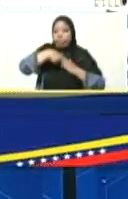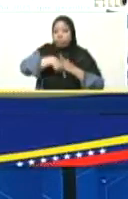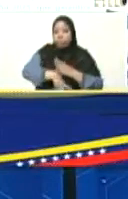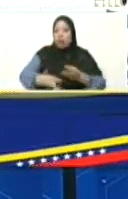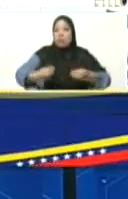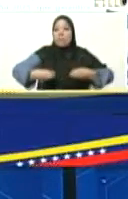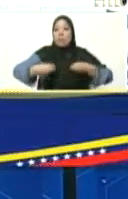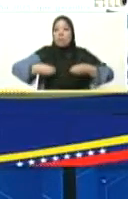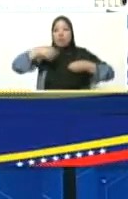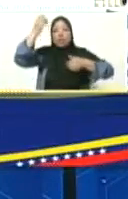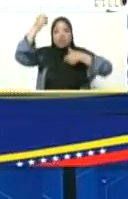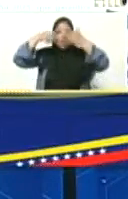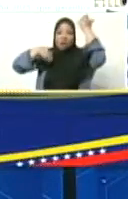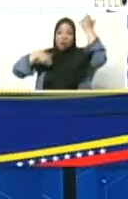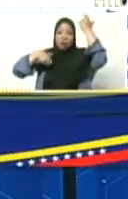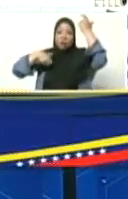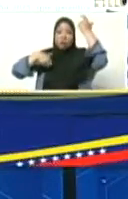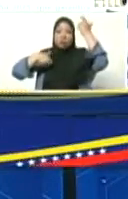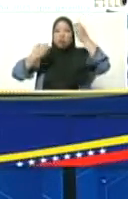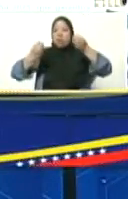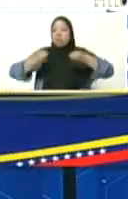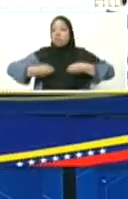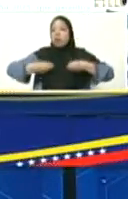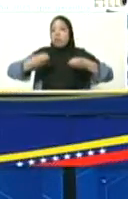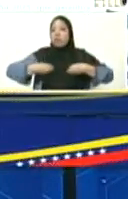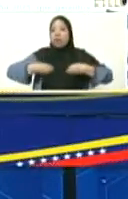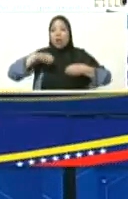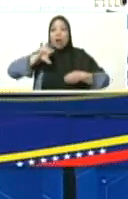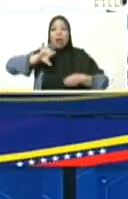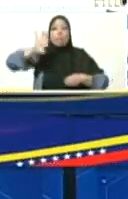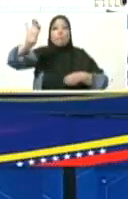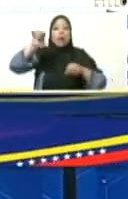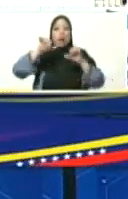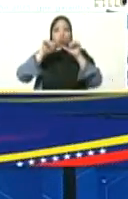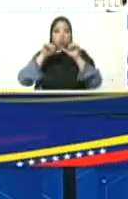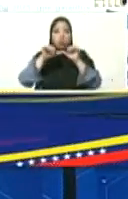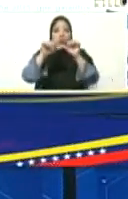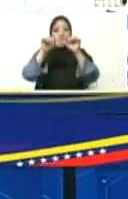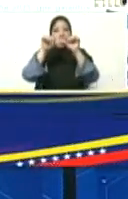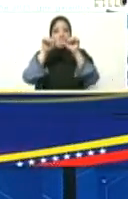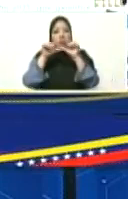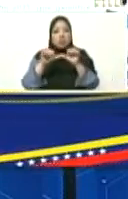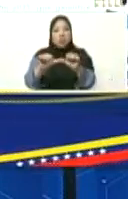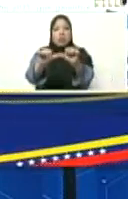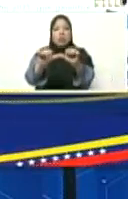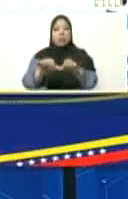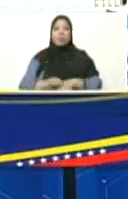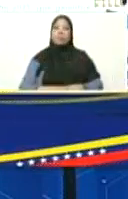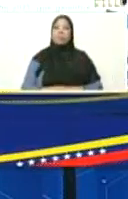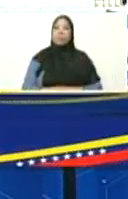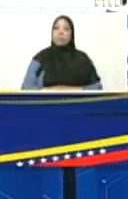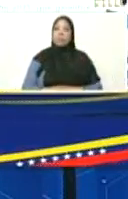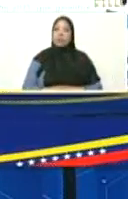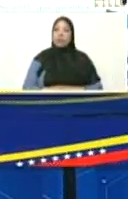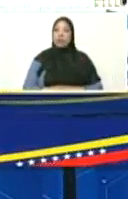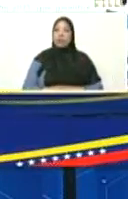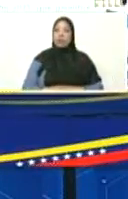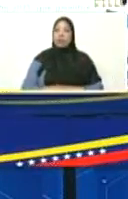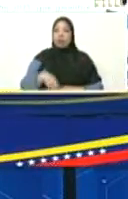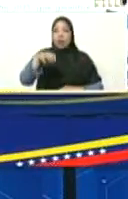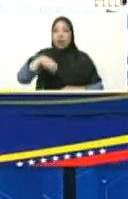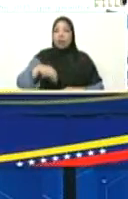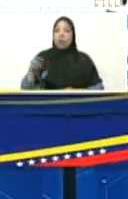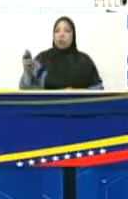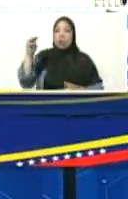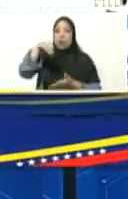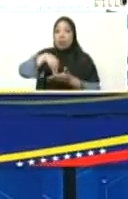y vive y vive. Y la patria sigue y sigue y sigue. Vámonos al Estado Miranda.